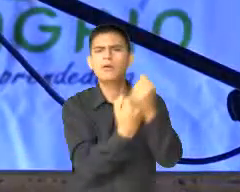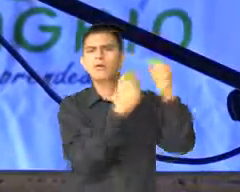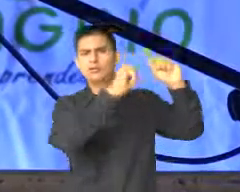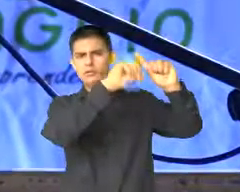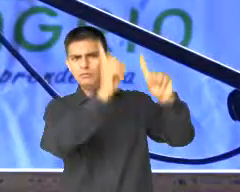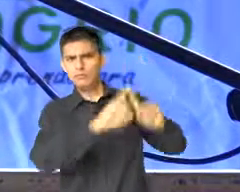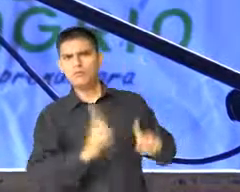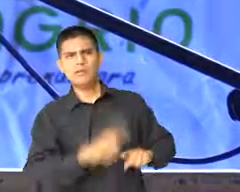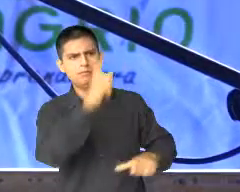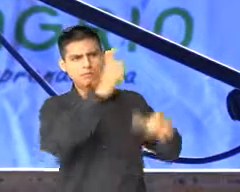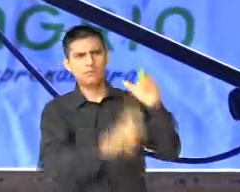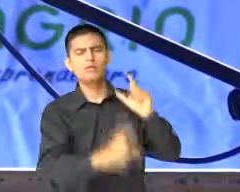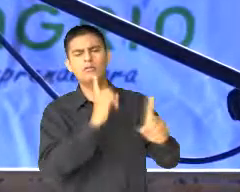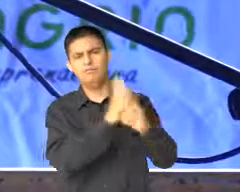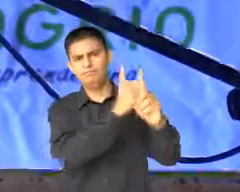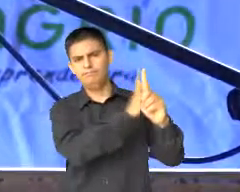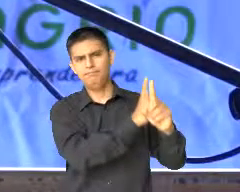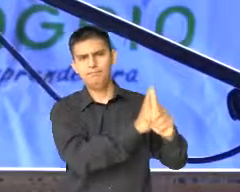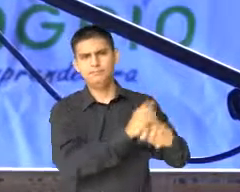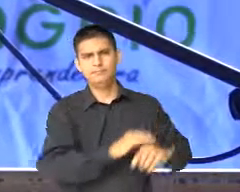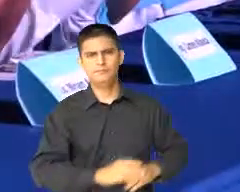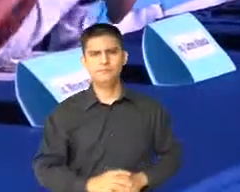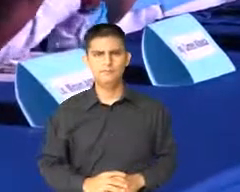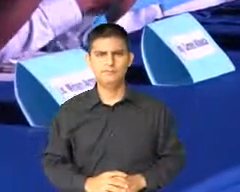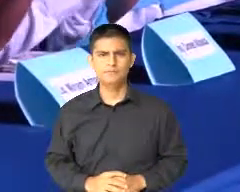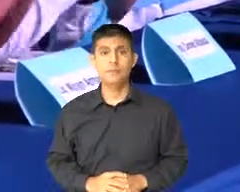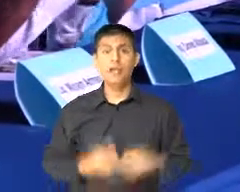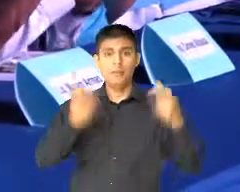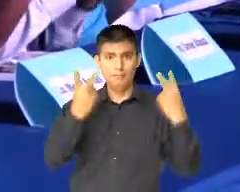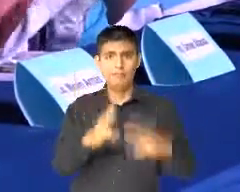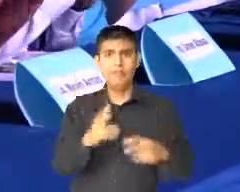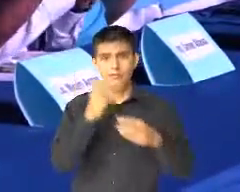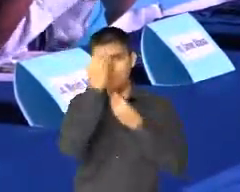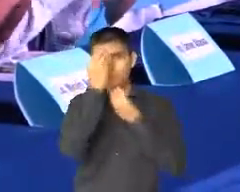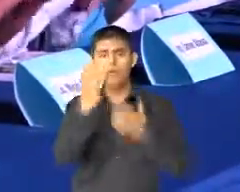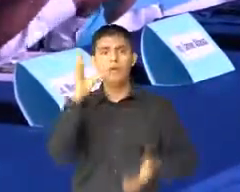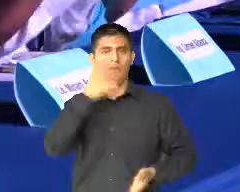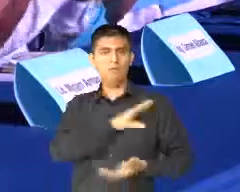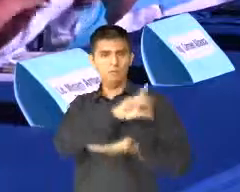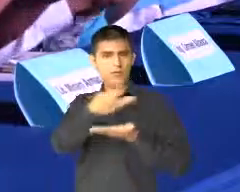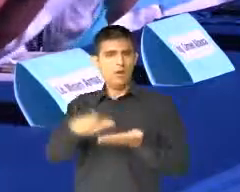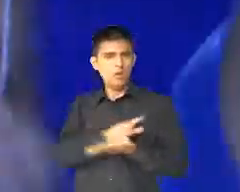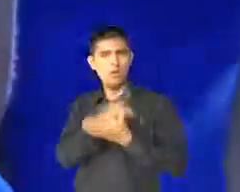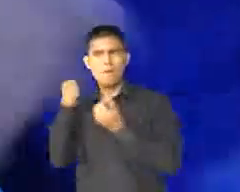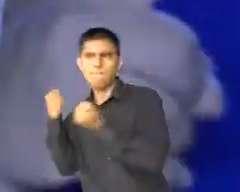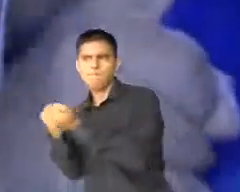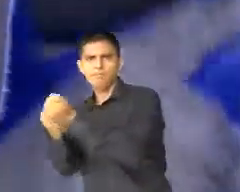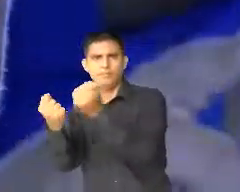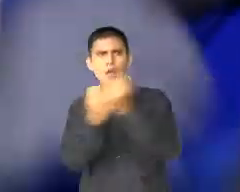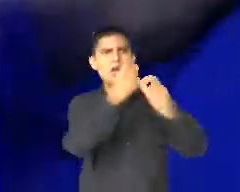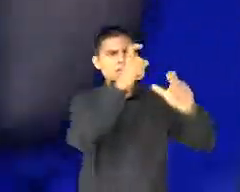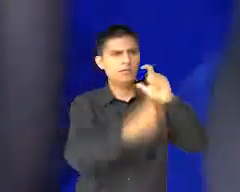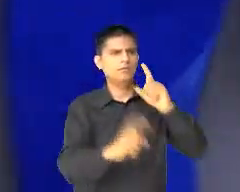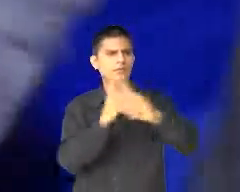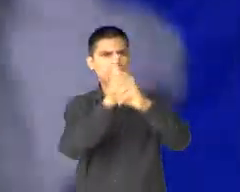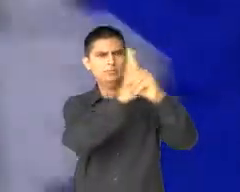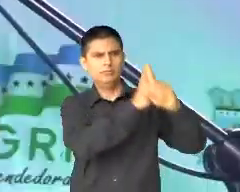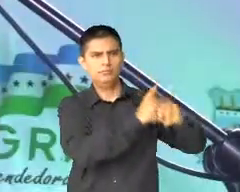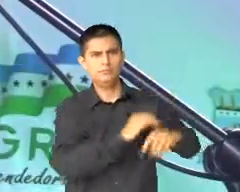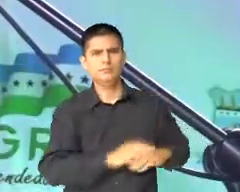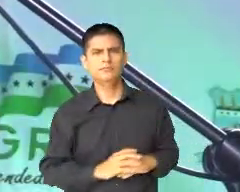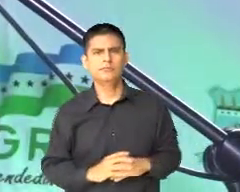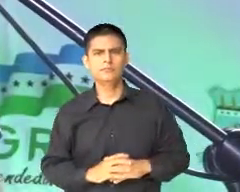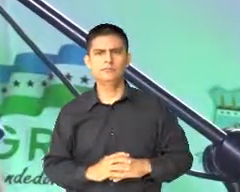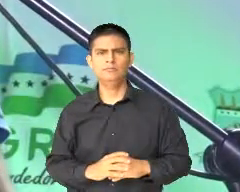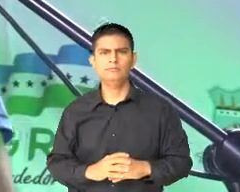en bien de todas estas personas con discapacidad. También se resaltó el aporte del municipio del Lago Agrio para las personas con discapacidad.